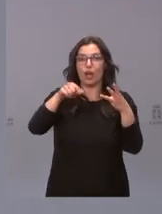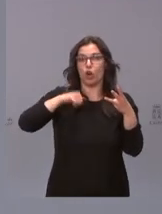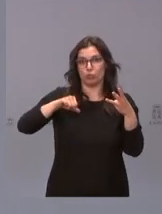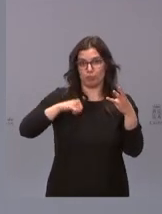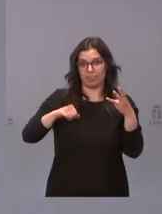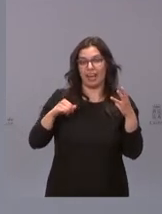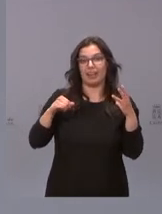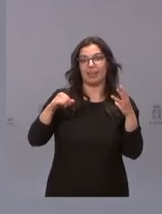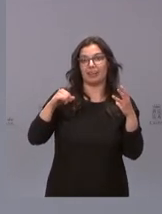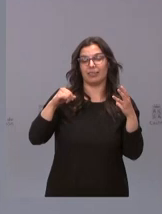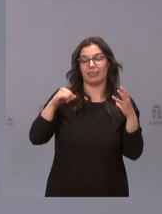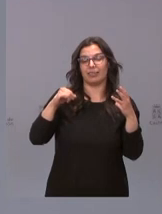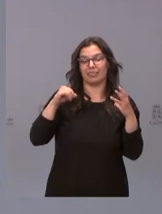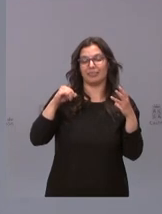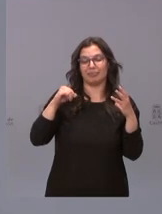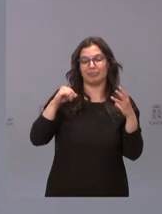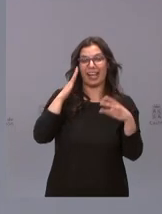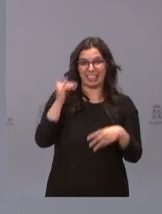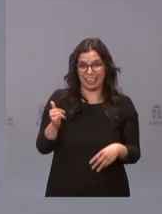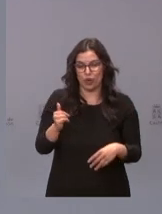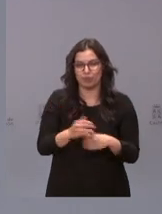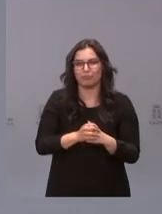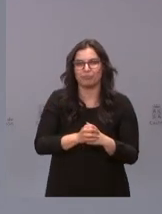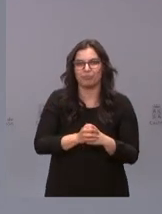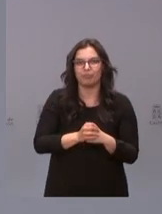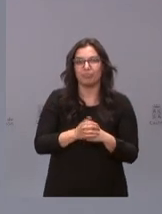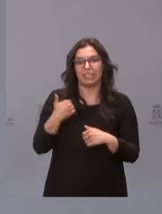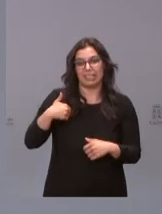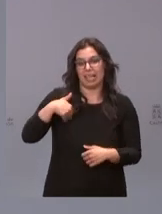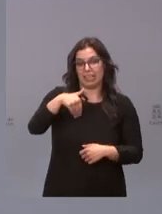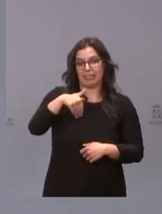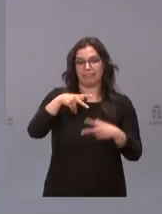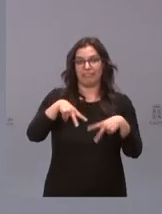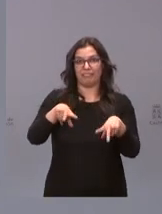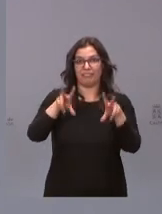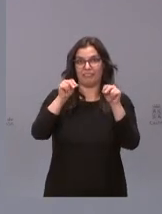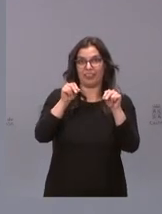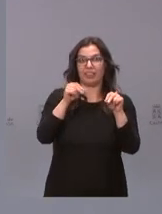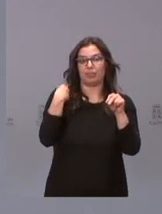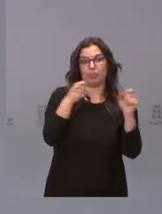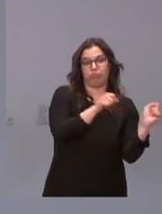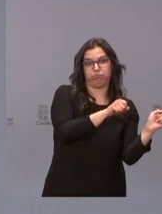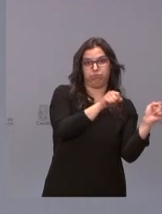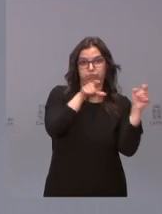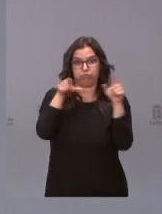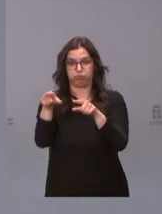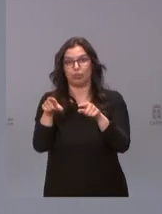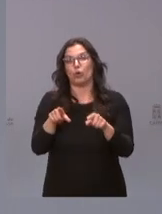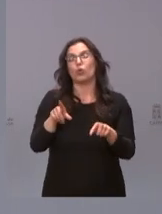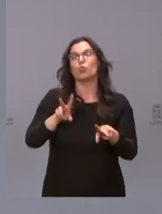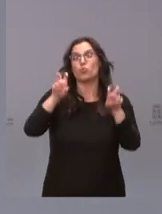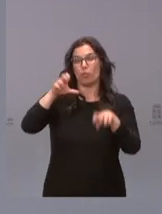Clínico, que ya está terminado y que está trasladándose todas las